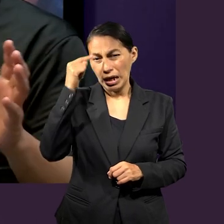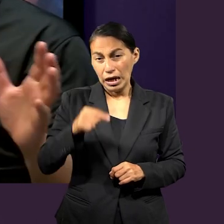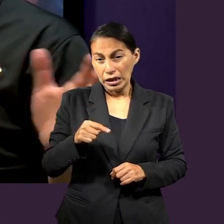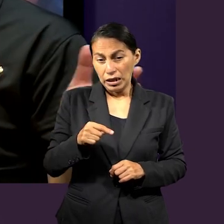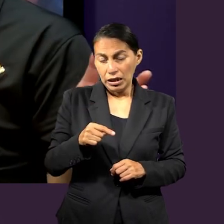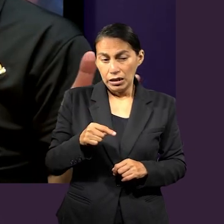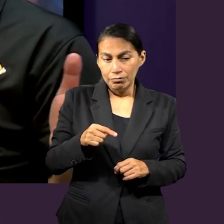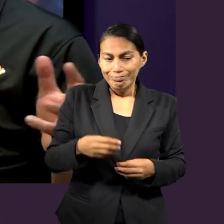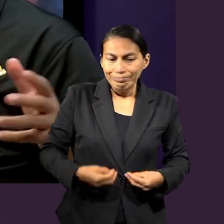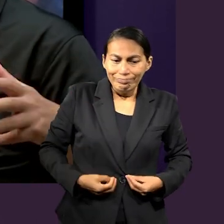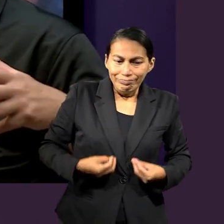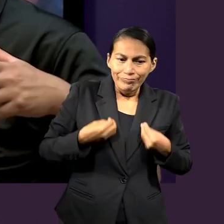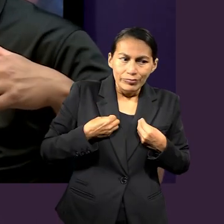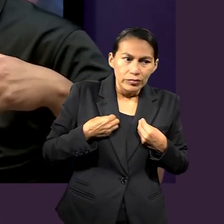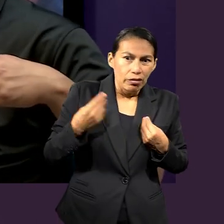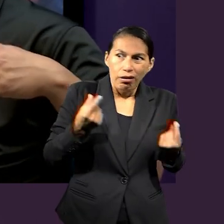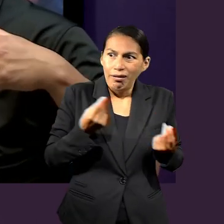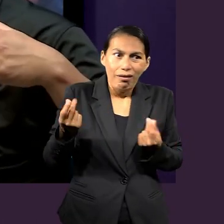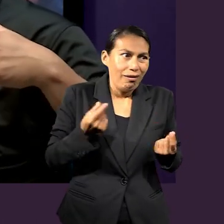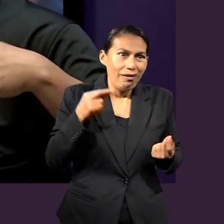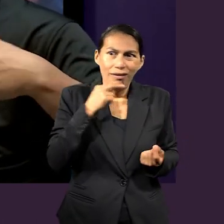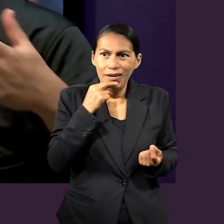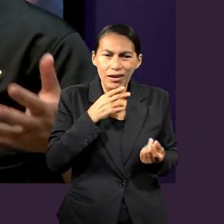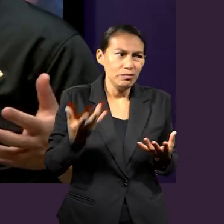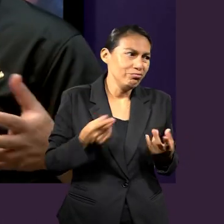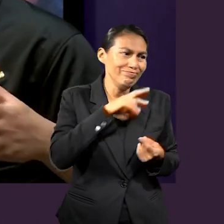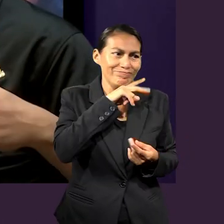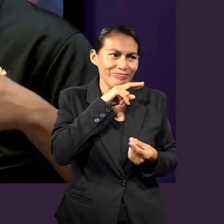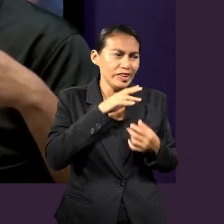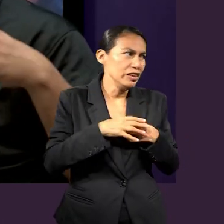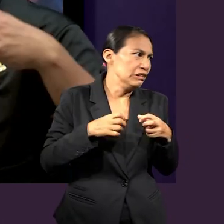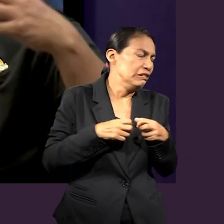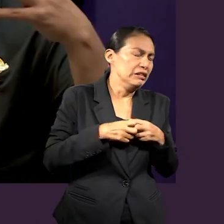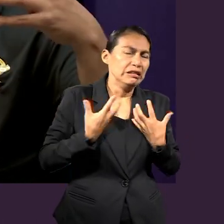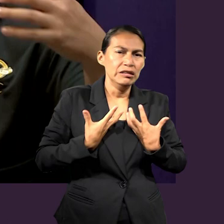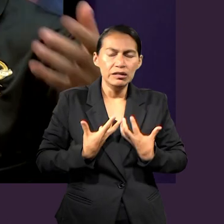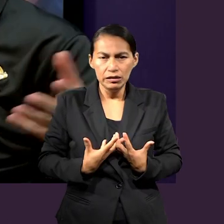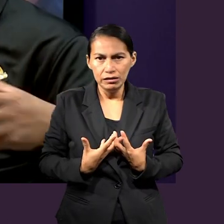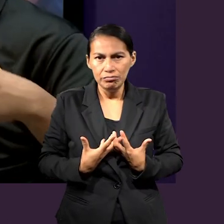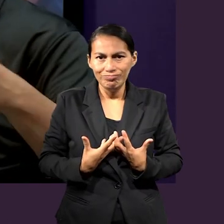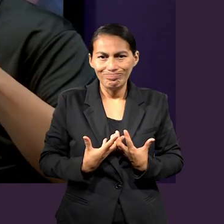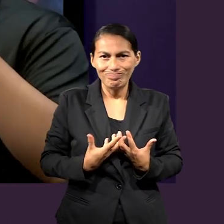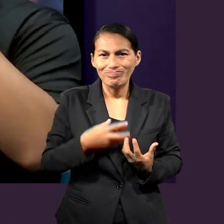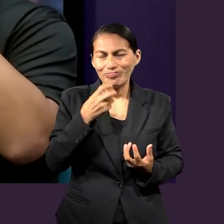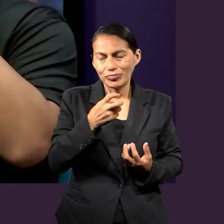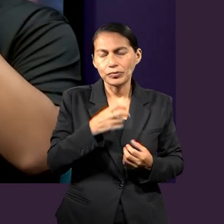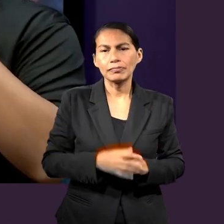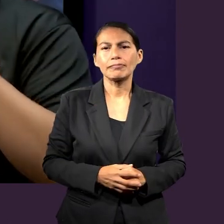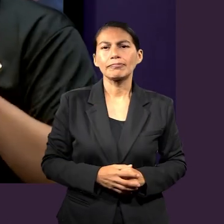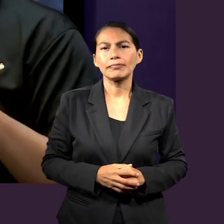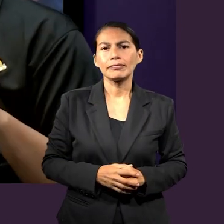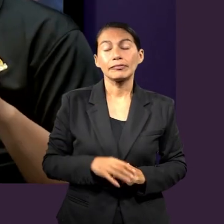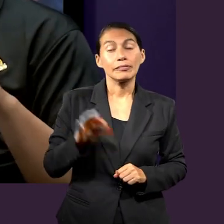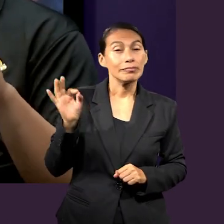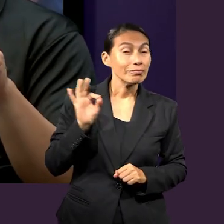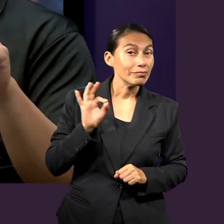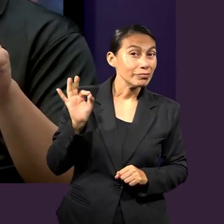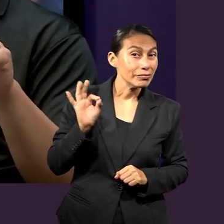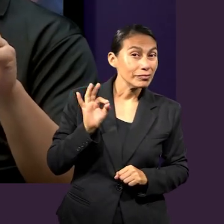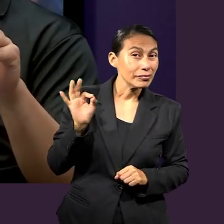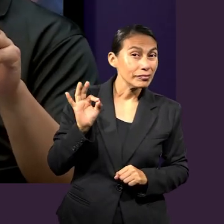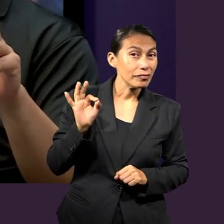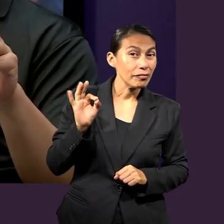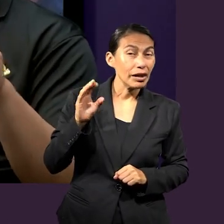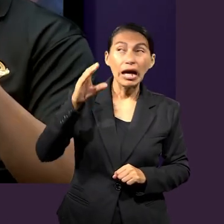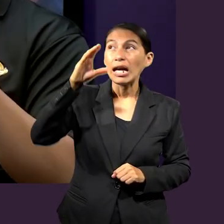poquito cómo vivimos en esta tierra, lo rápido que vivimos, las preocupaciones, todo, es muy